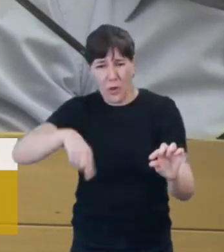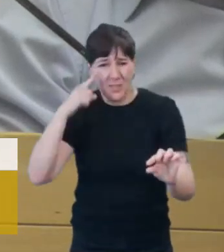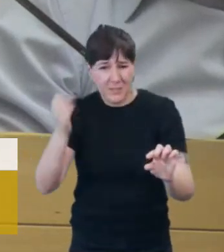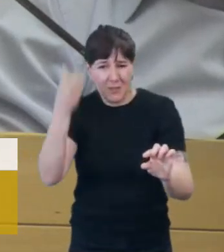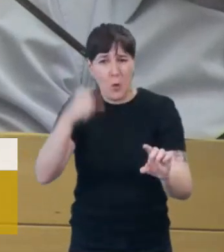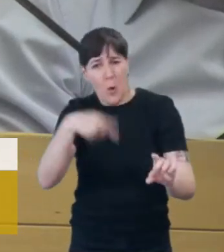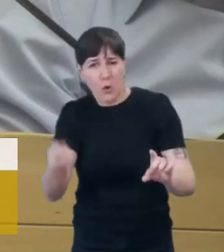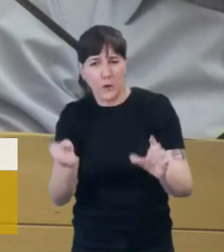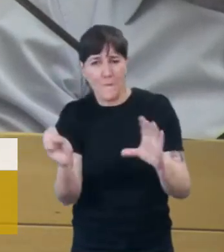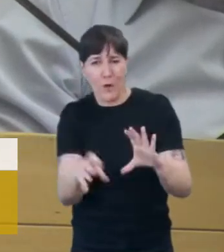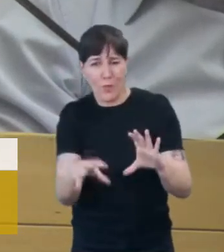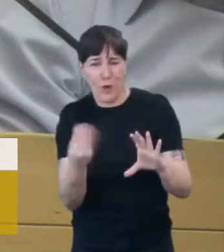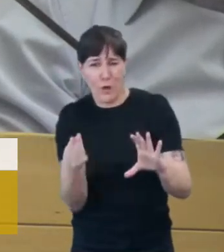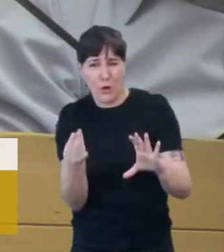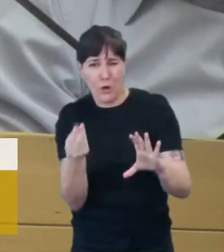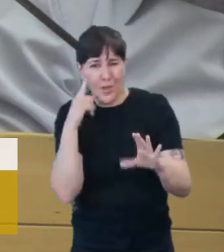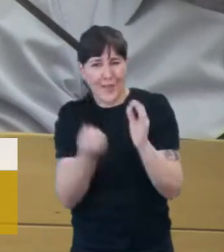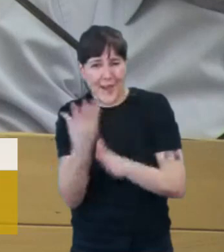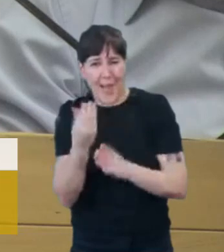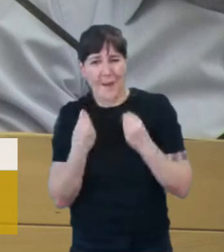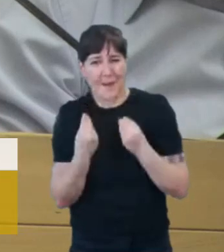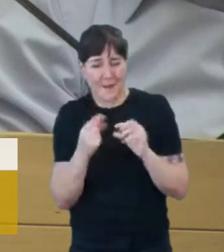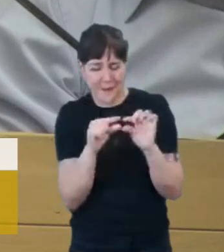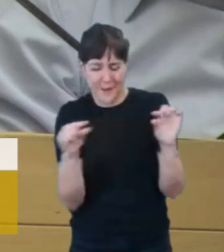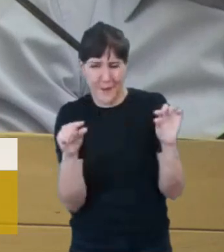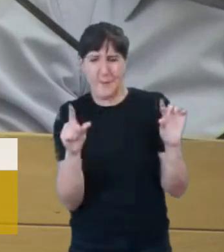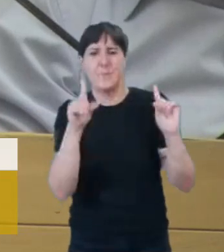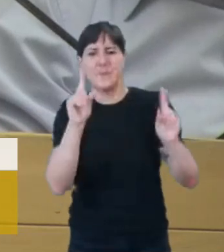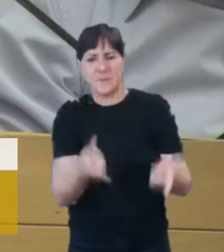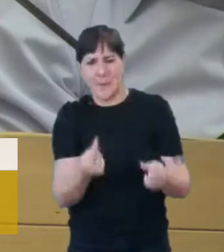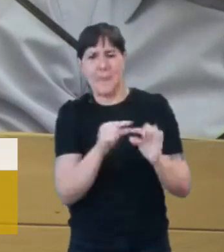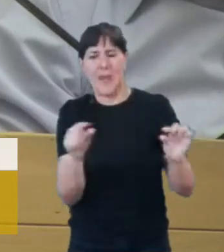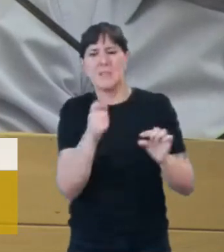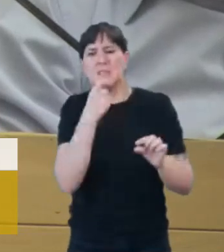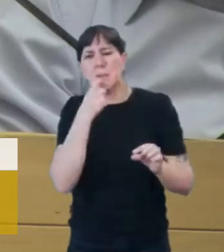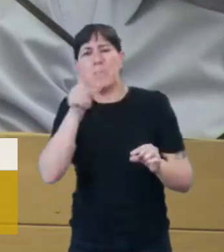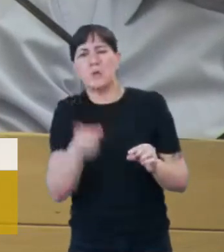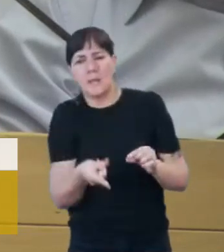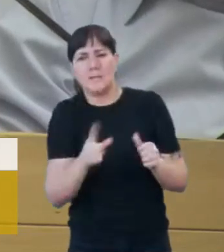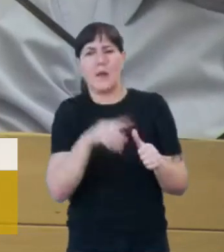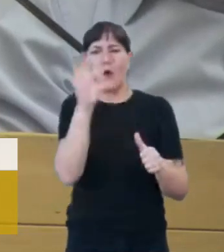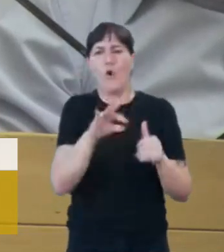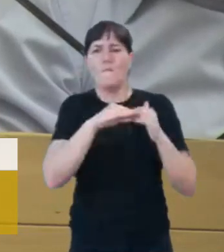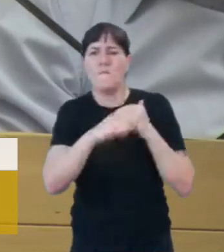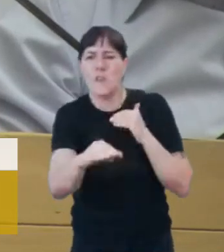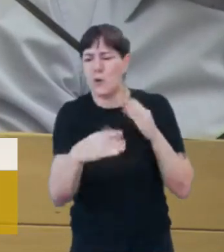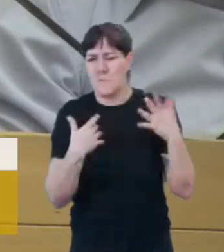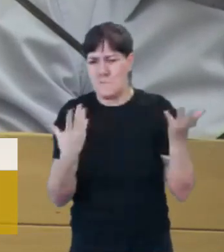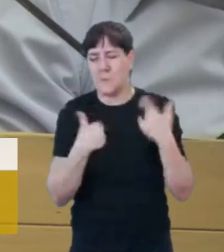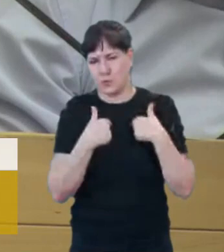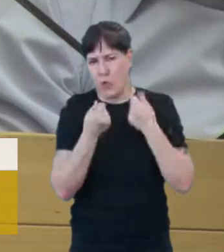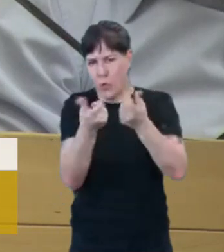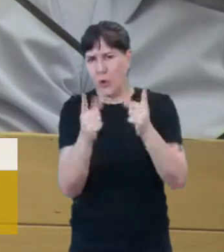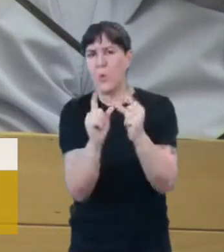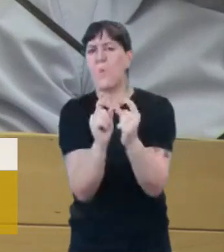autorizamos a crear, y también en la discrecionalidad, si tiene que ser porcentaje, si tiene que ser fijo, les doy un número para que lo tengan